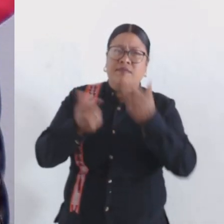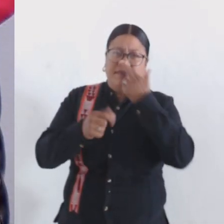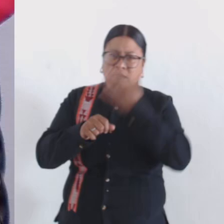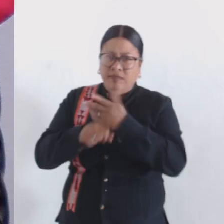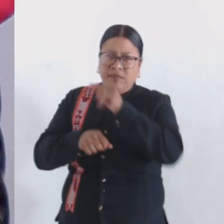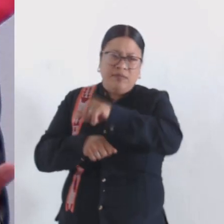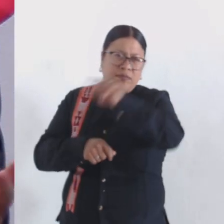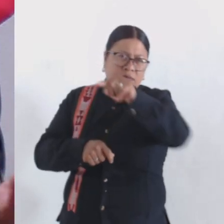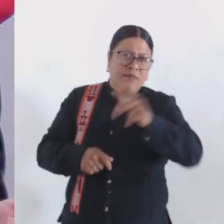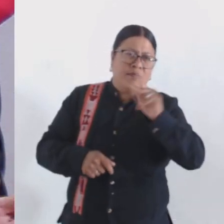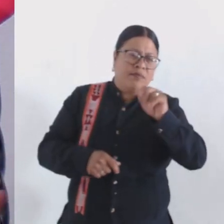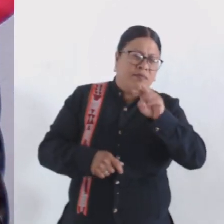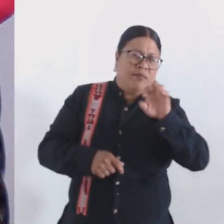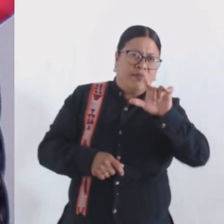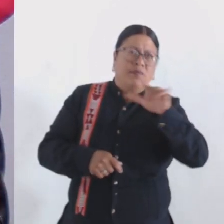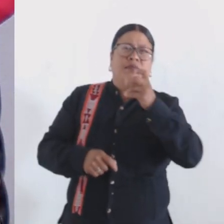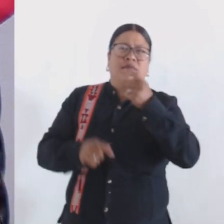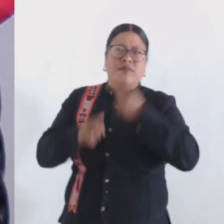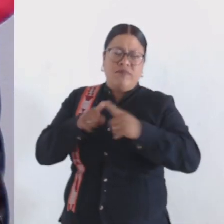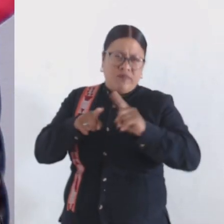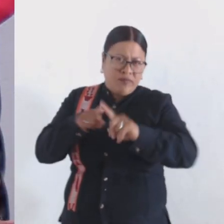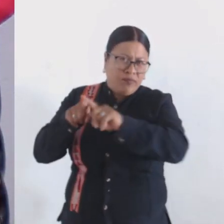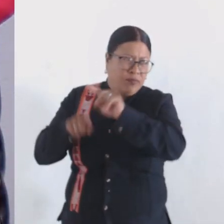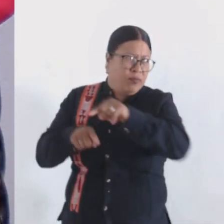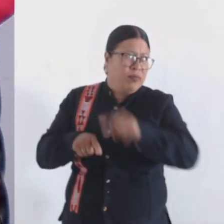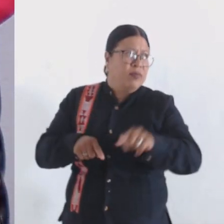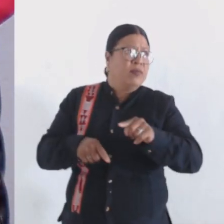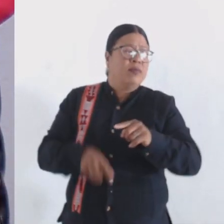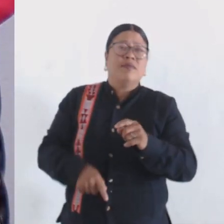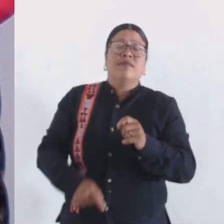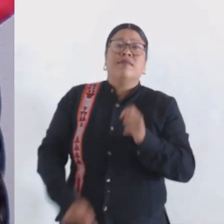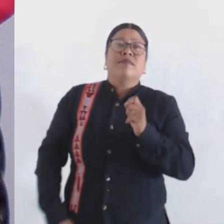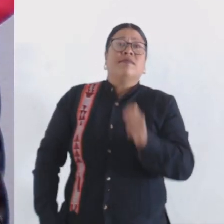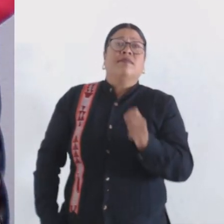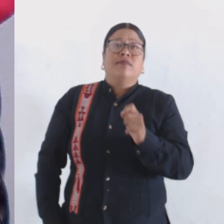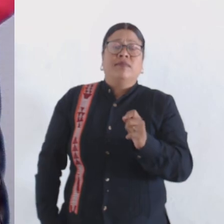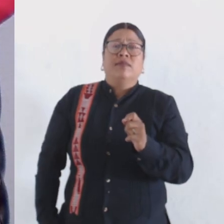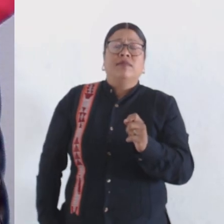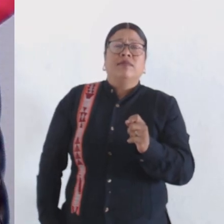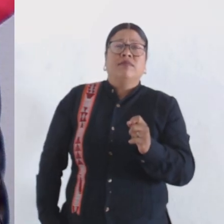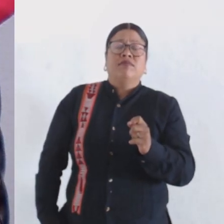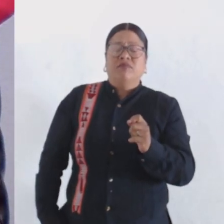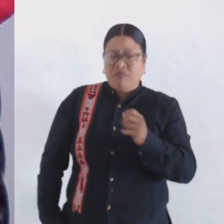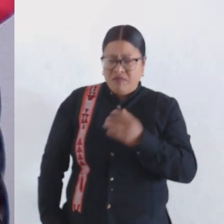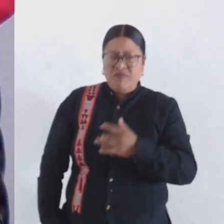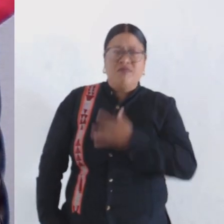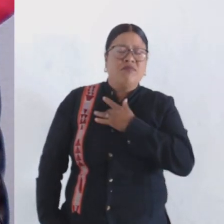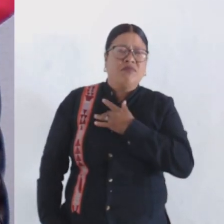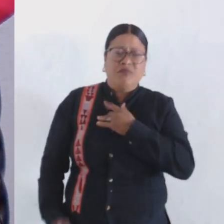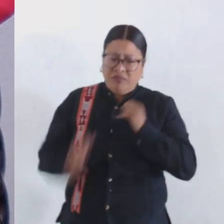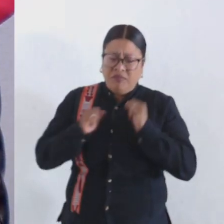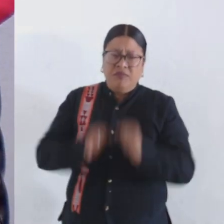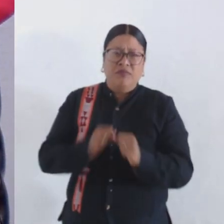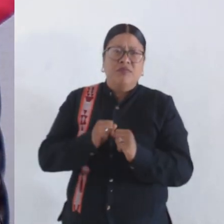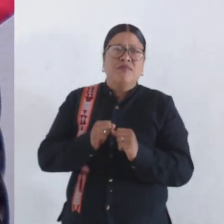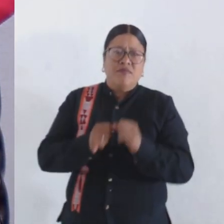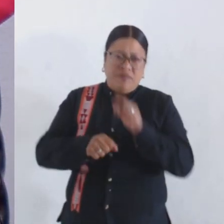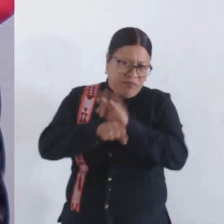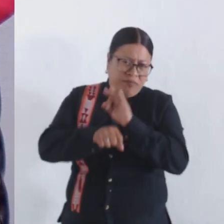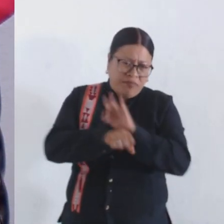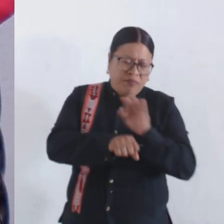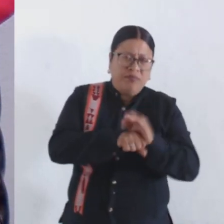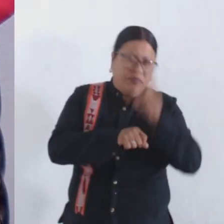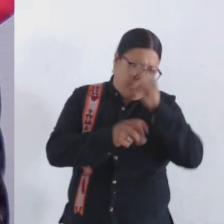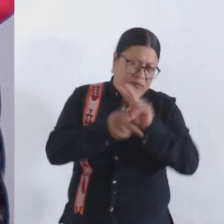Mirna, el regidor Pabel y un servidor, pues nos aplicamos. En algún momento los vecinos